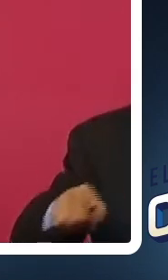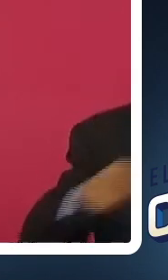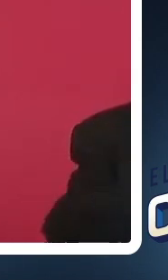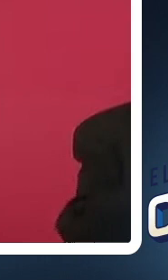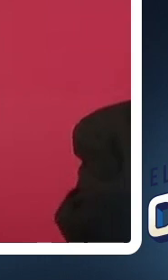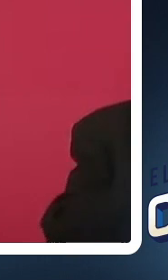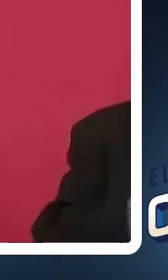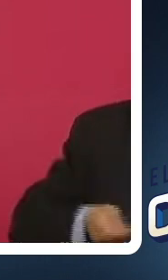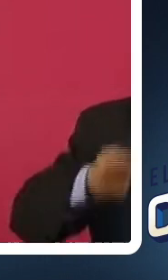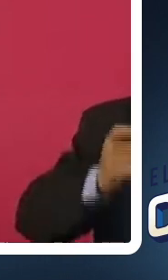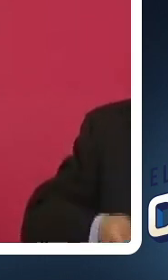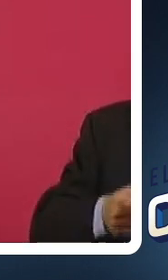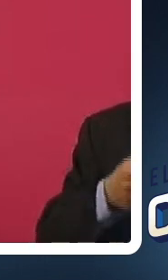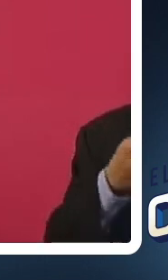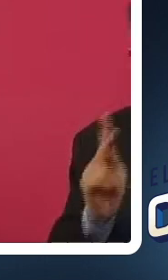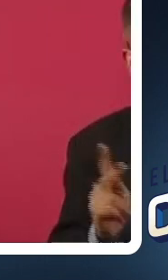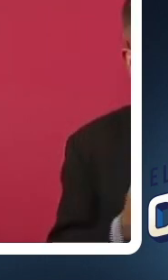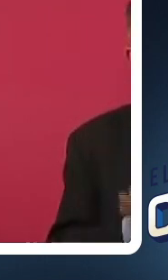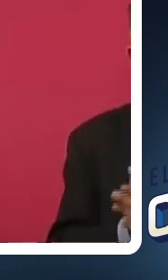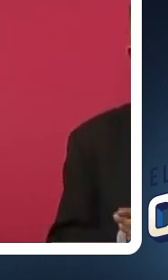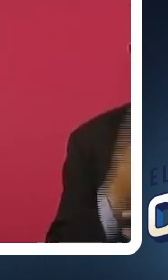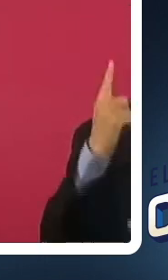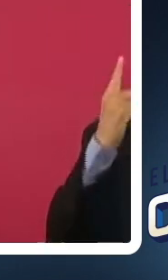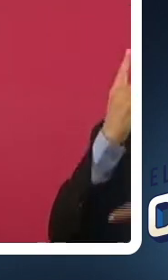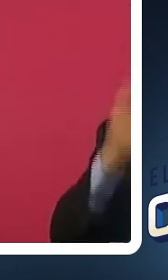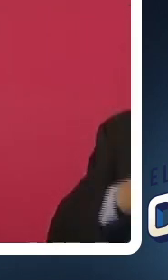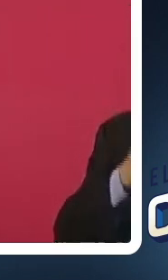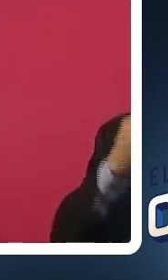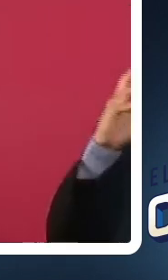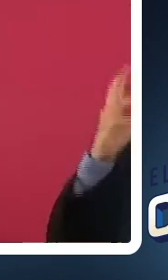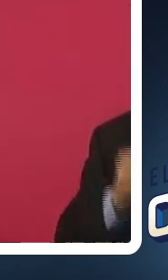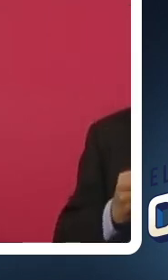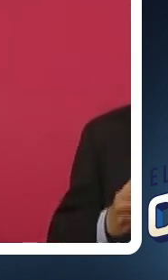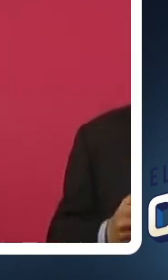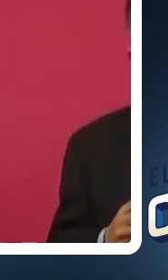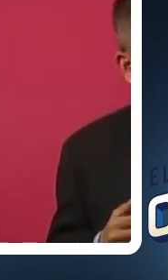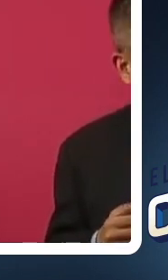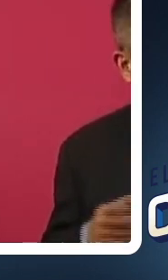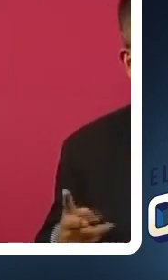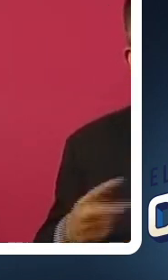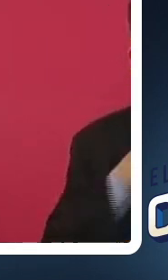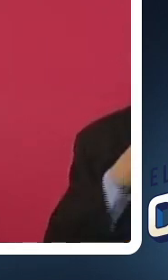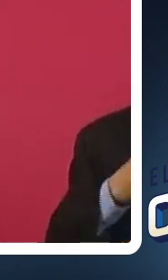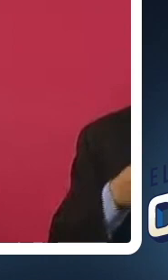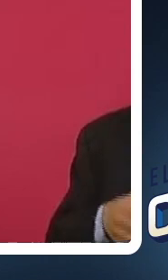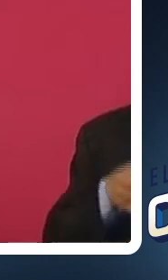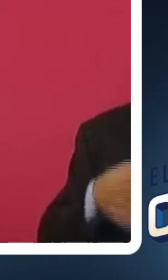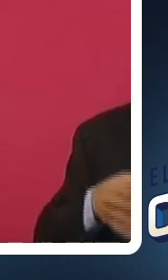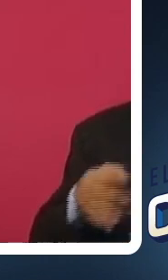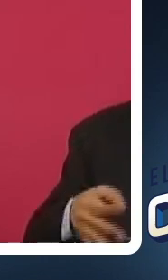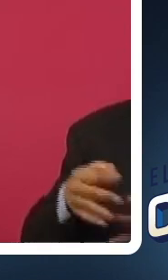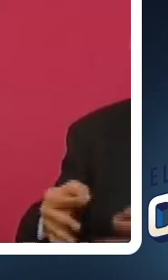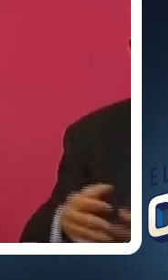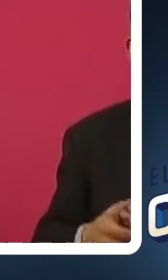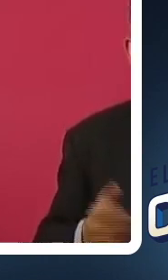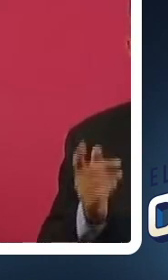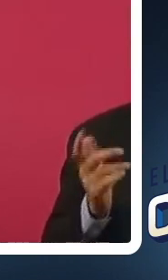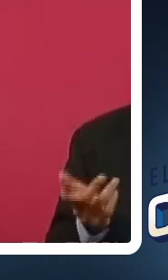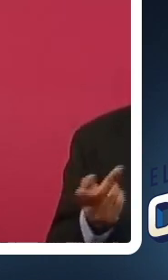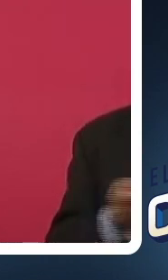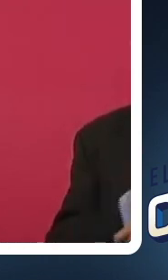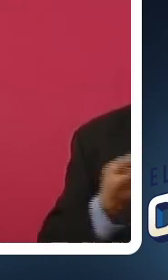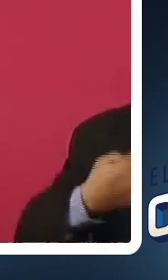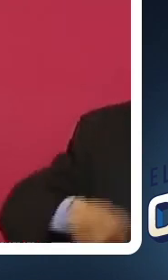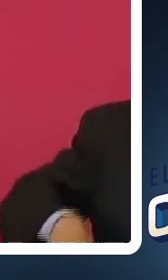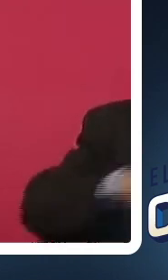estatales. Sin embargo, presidente, pues ya va un año que el mismo está atorado en la corte y los perjudicados somos todas y